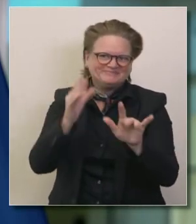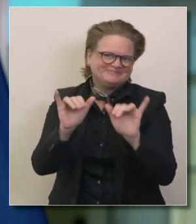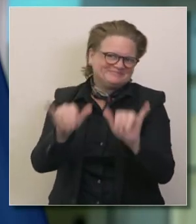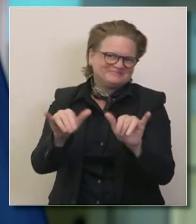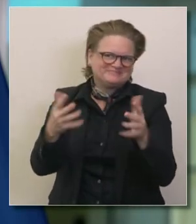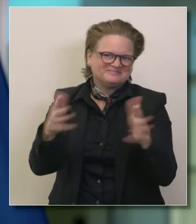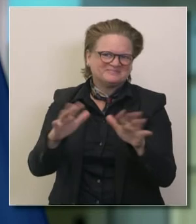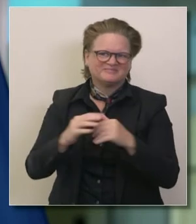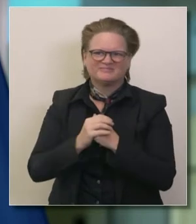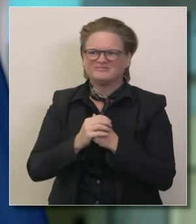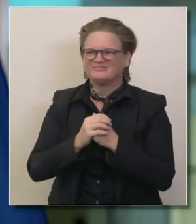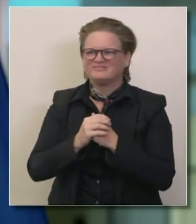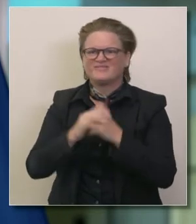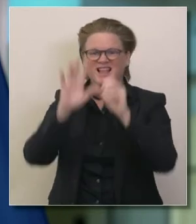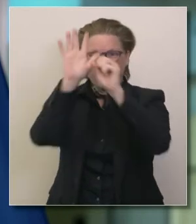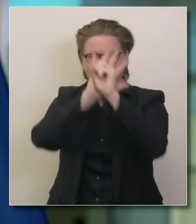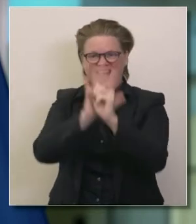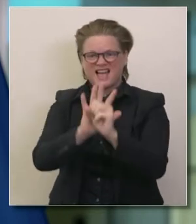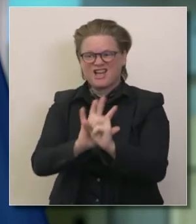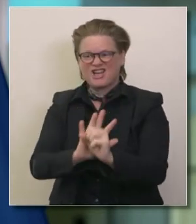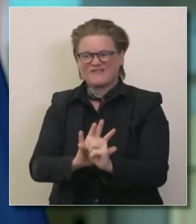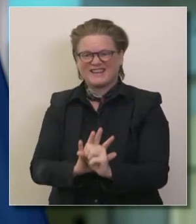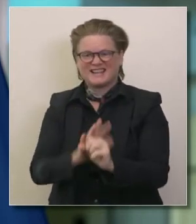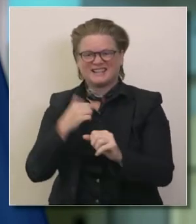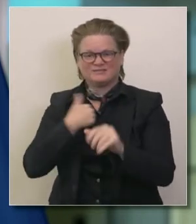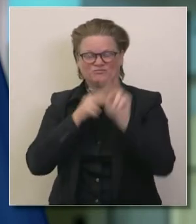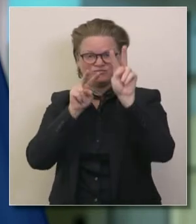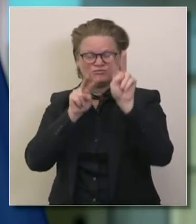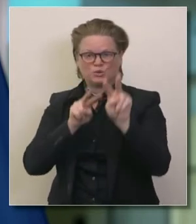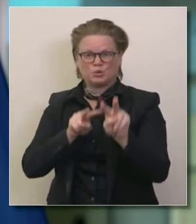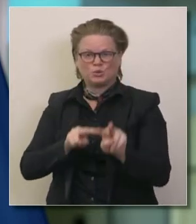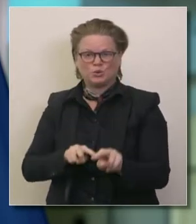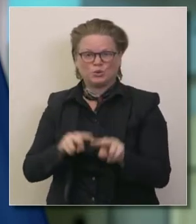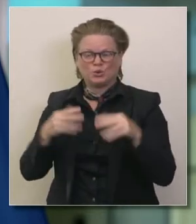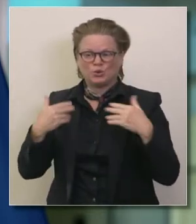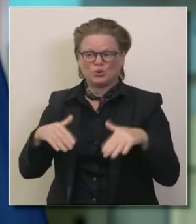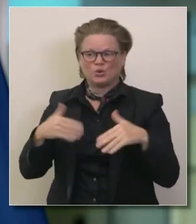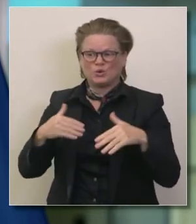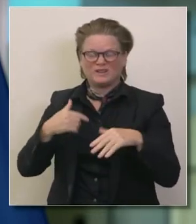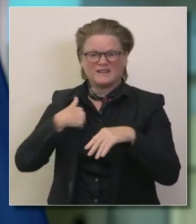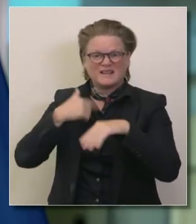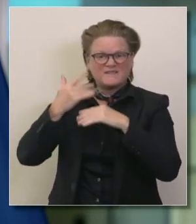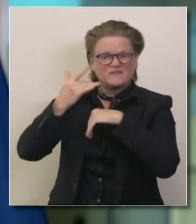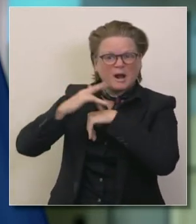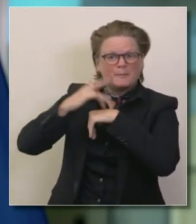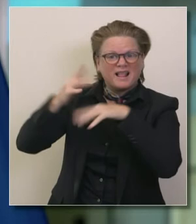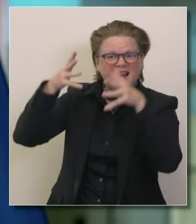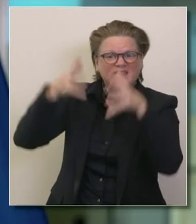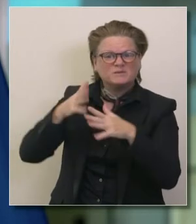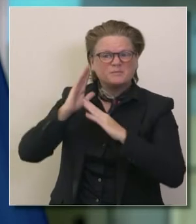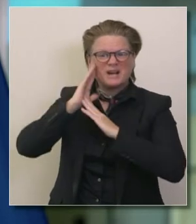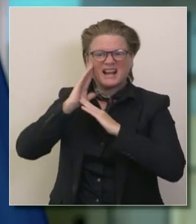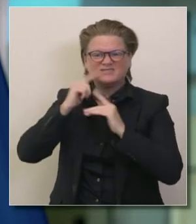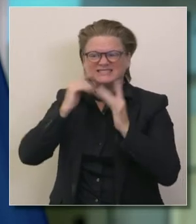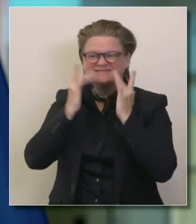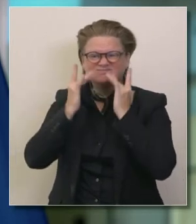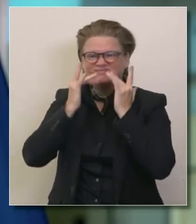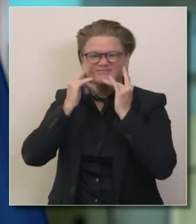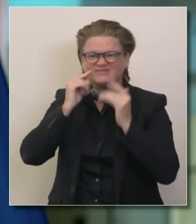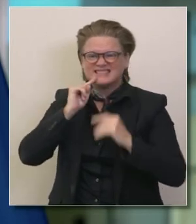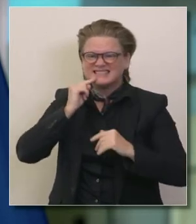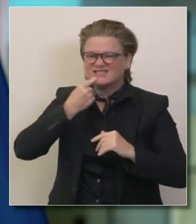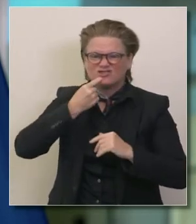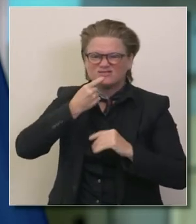realmente en esas áreas donde las capacidades de unidades de cuidados intensivos han bajado